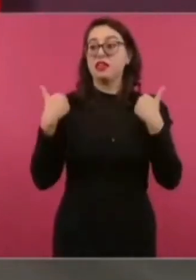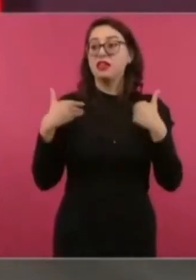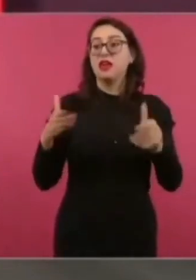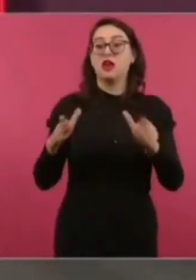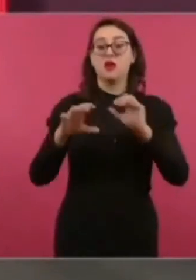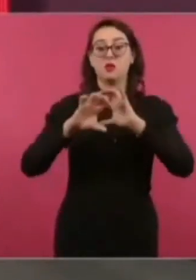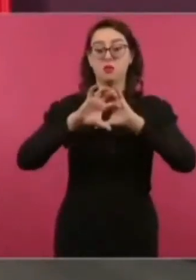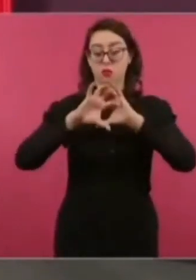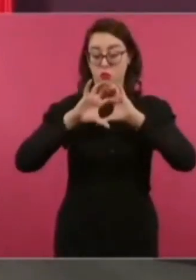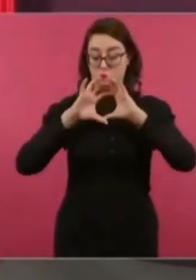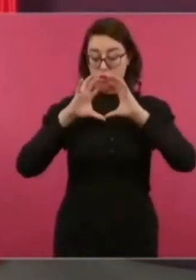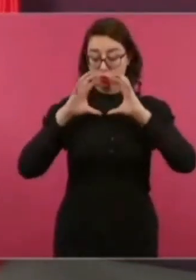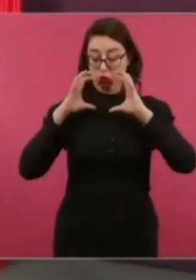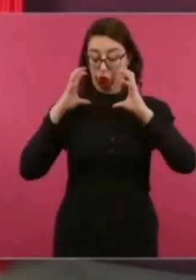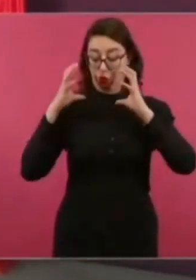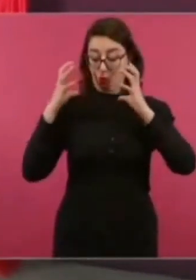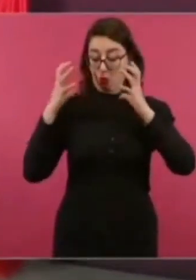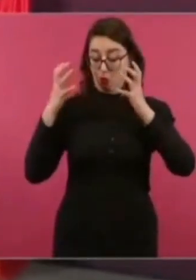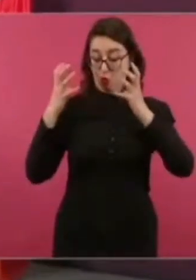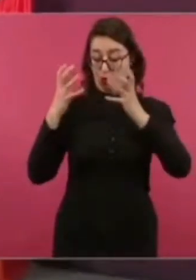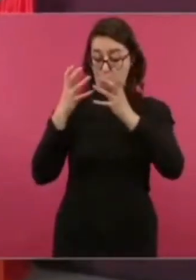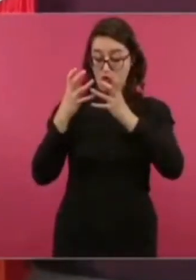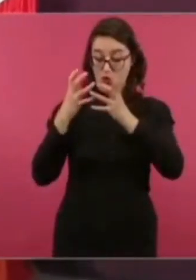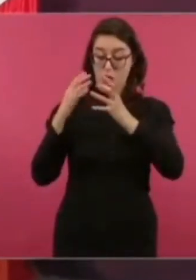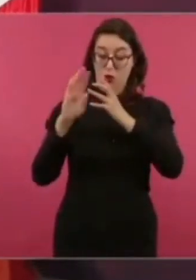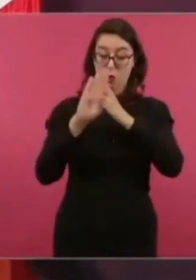Todo, todo, todo, todo el mundo es muralla.